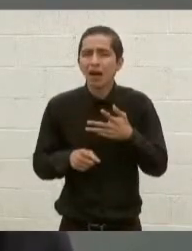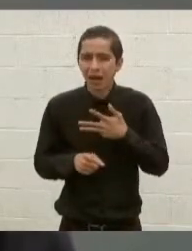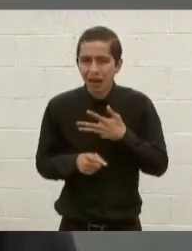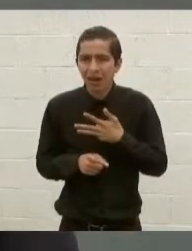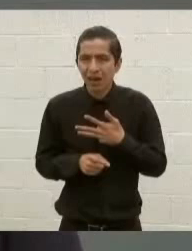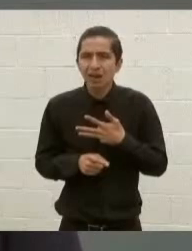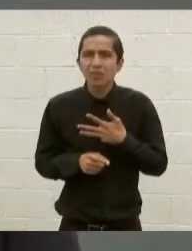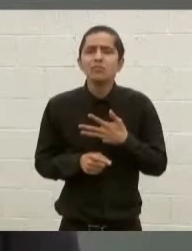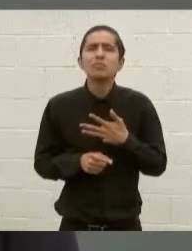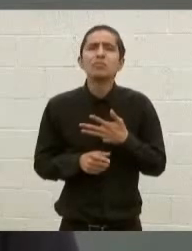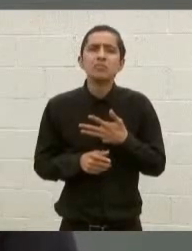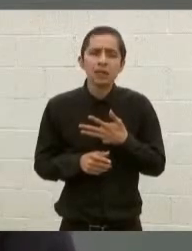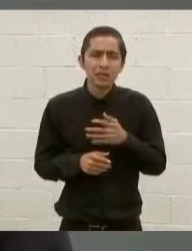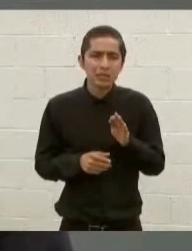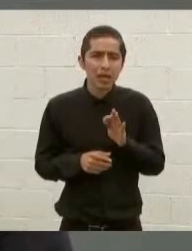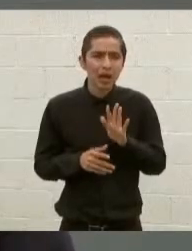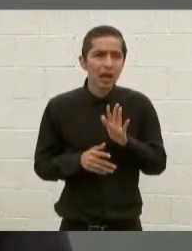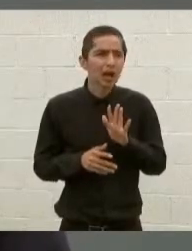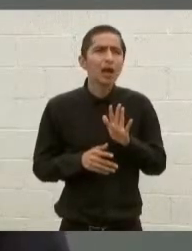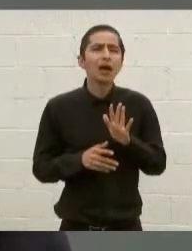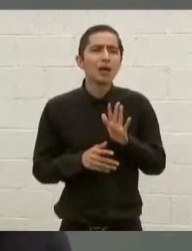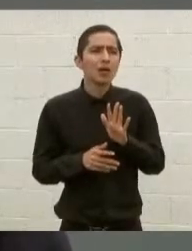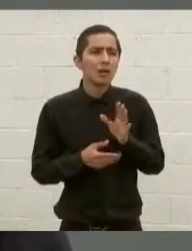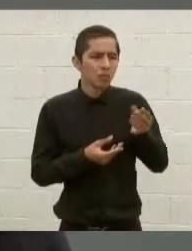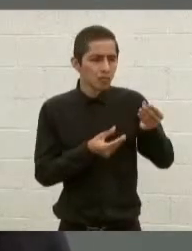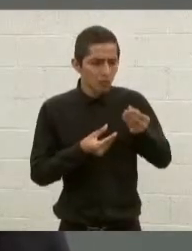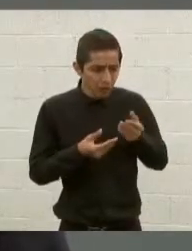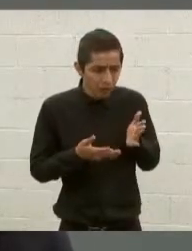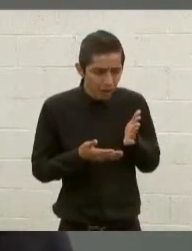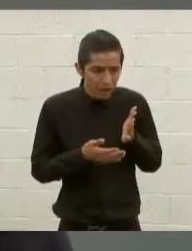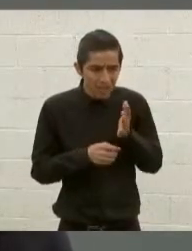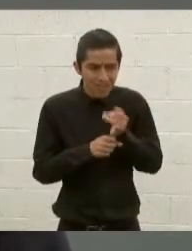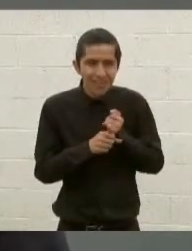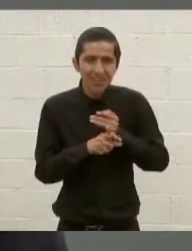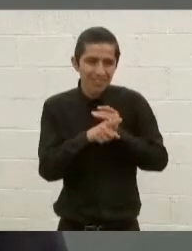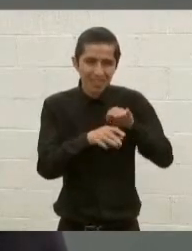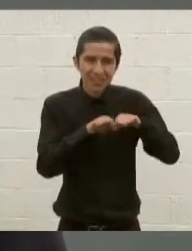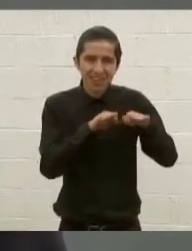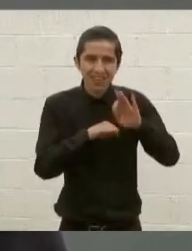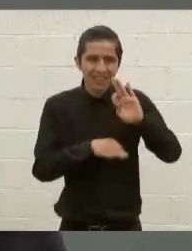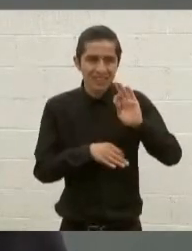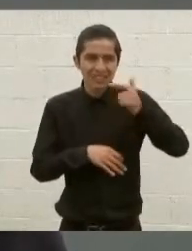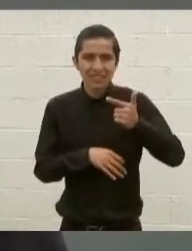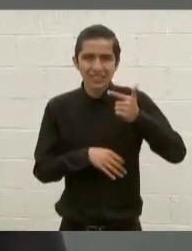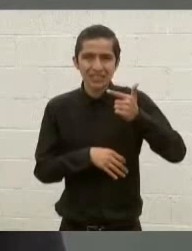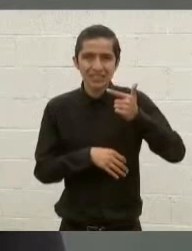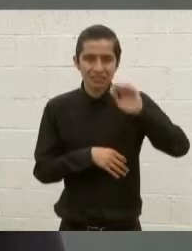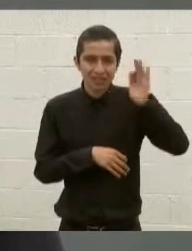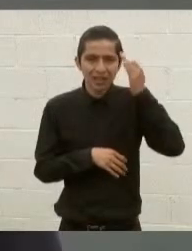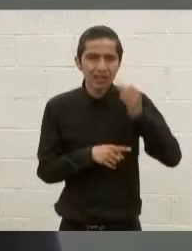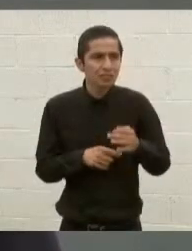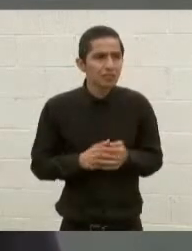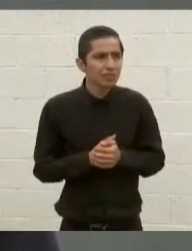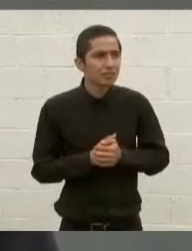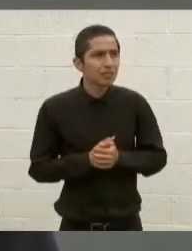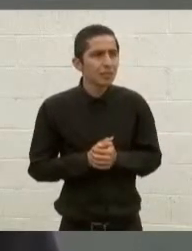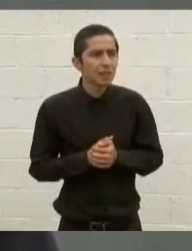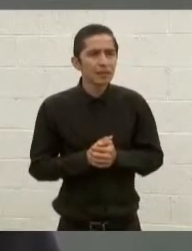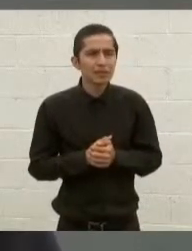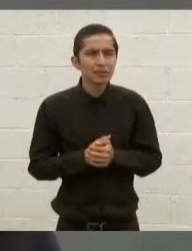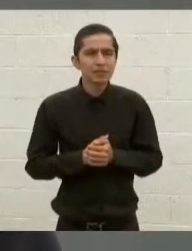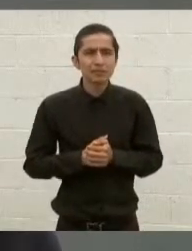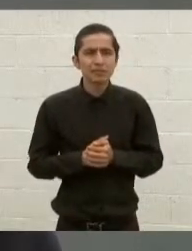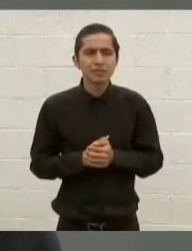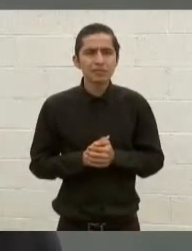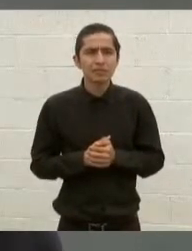contaremos también con la investigación, con la colaboración de la Fiscalía General de la República. ¿No se descarta como línea de investigación?